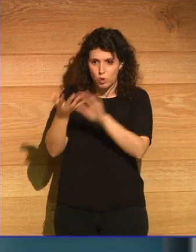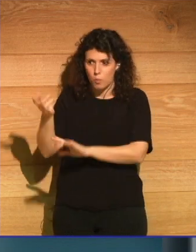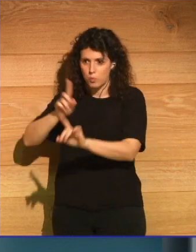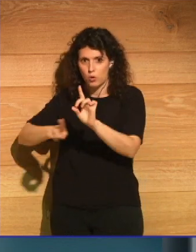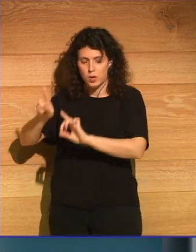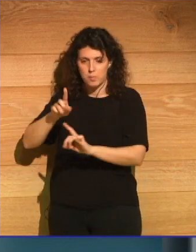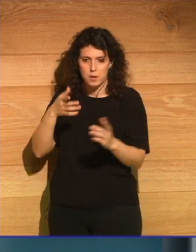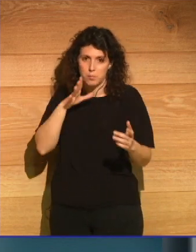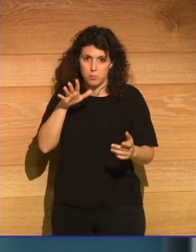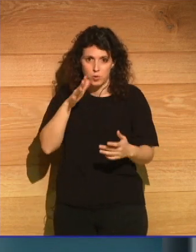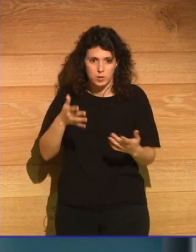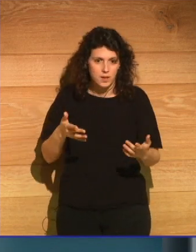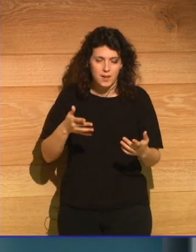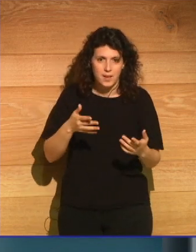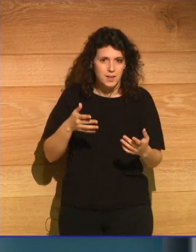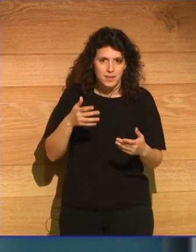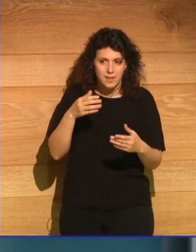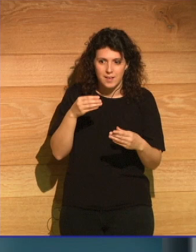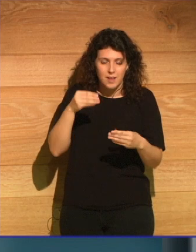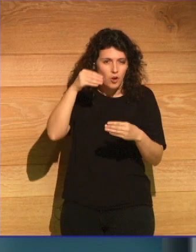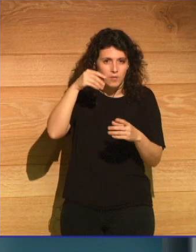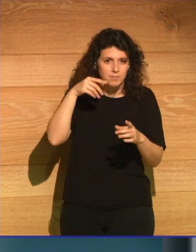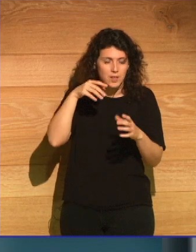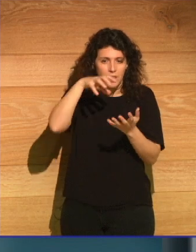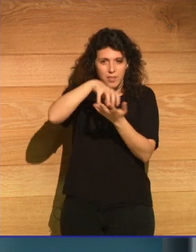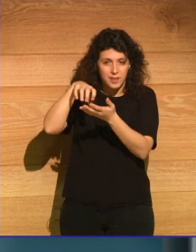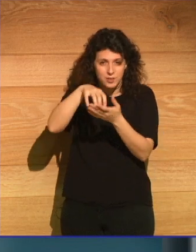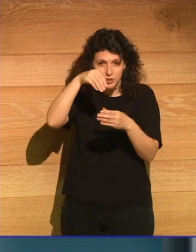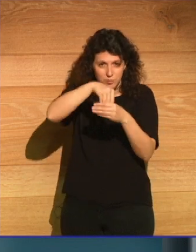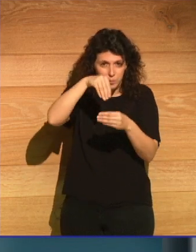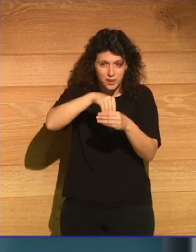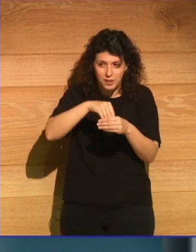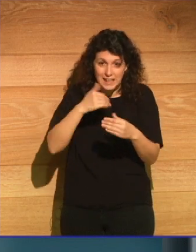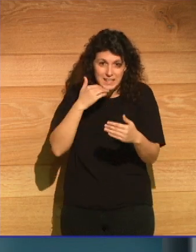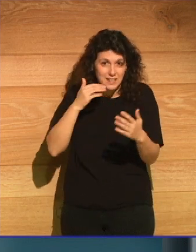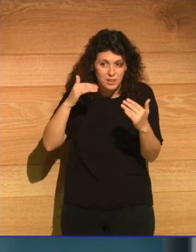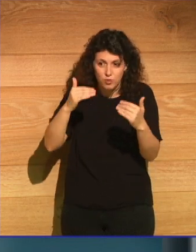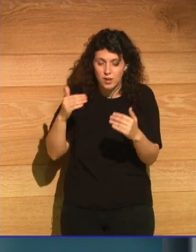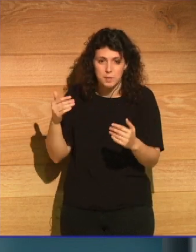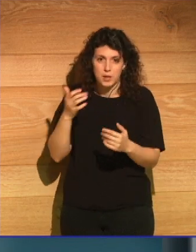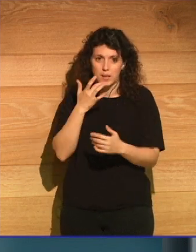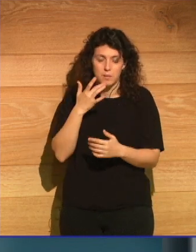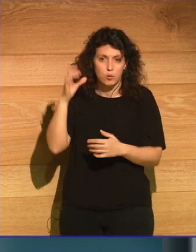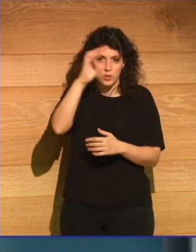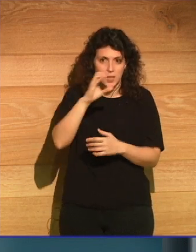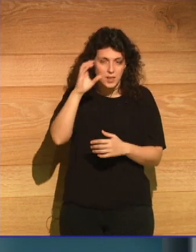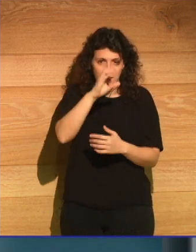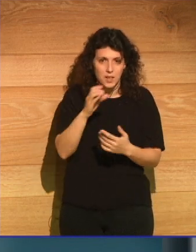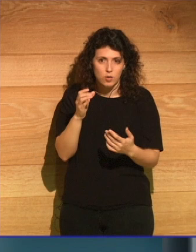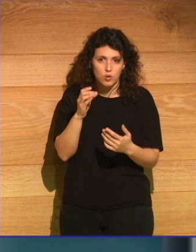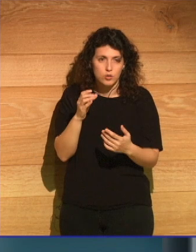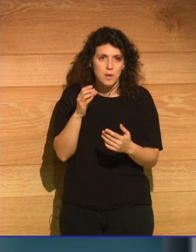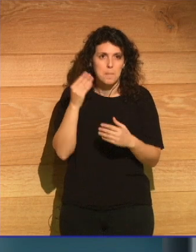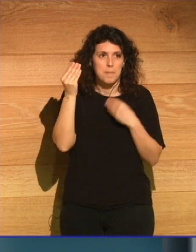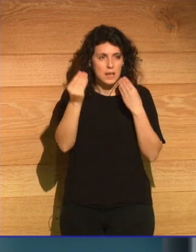hay suficiente silicona en el planeta para almacenar todos los datos que se producen. Los científicos llevan